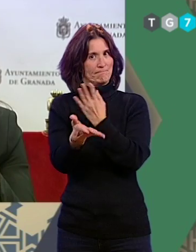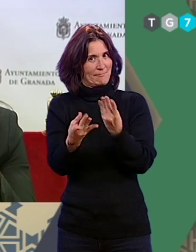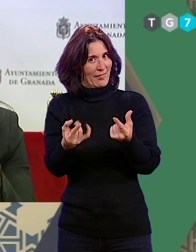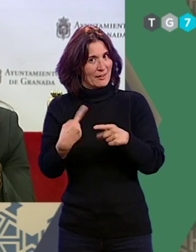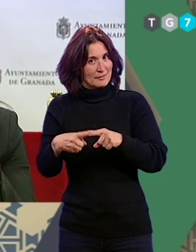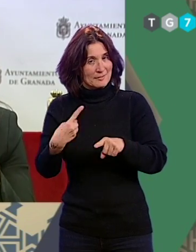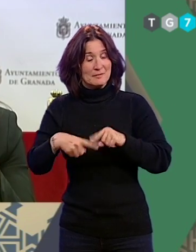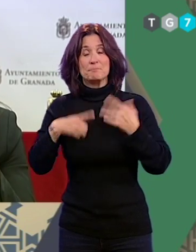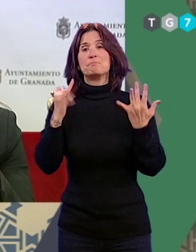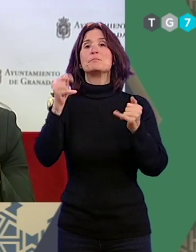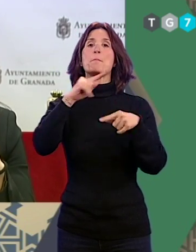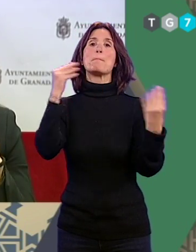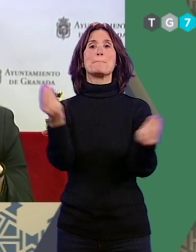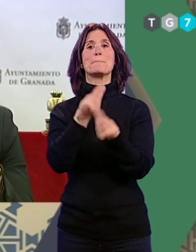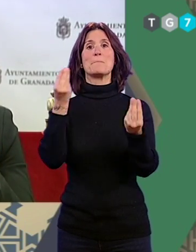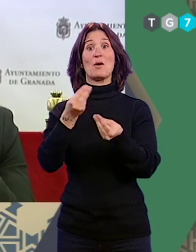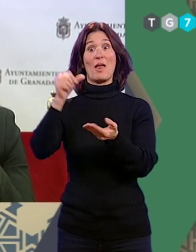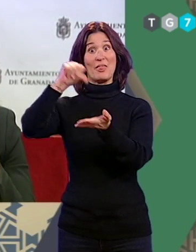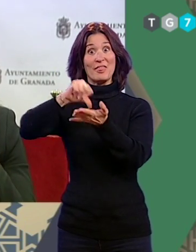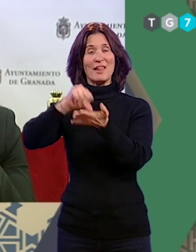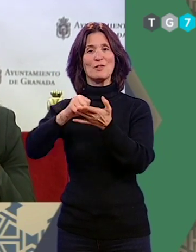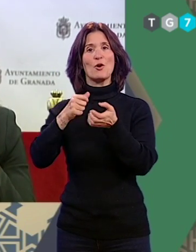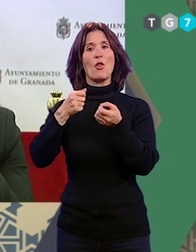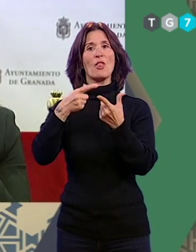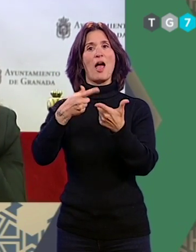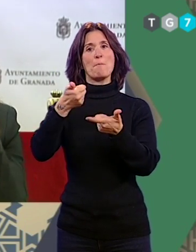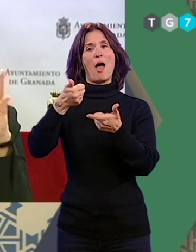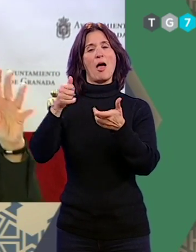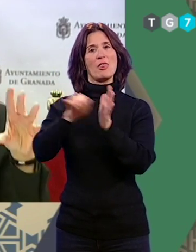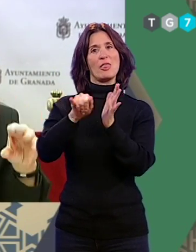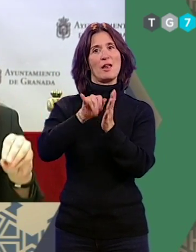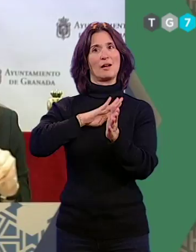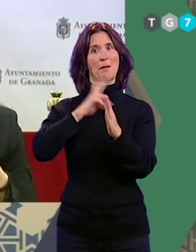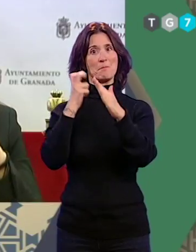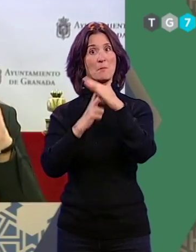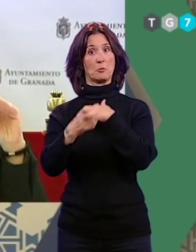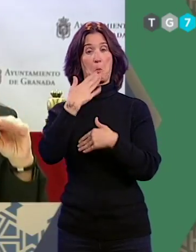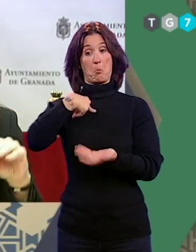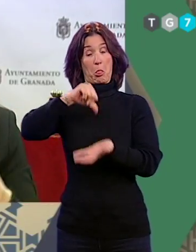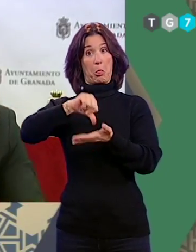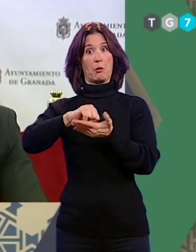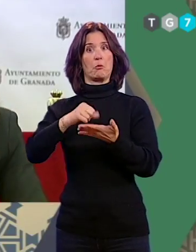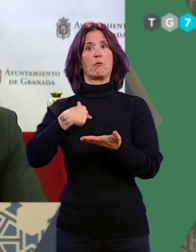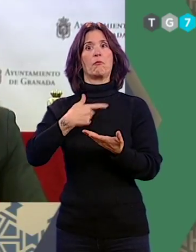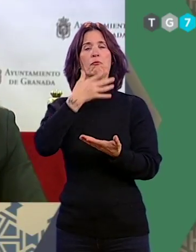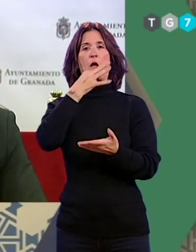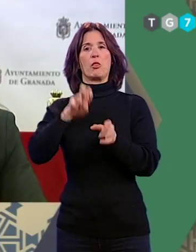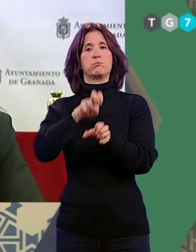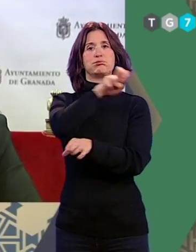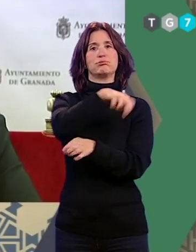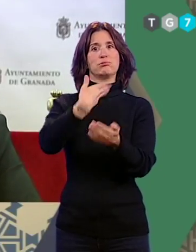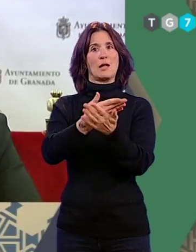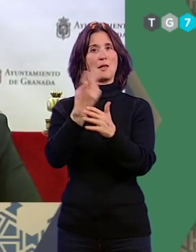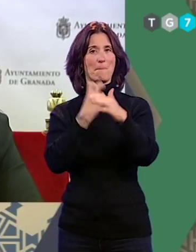También se mejora la intermodalidad del centro con el metro, es decir, la gente del centro podrá llegar con más facilidad hacia el metro